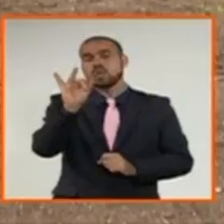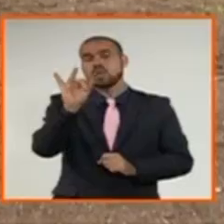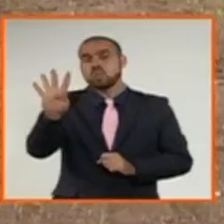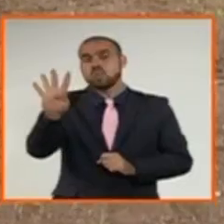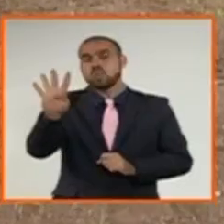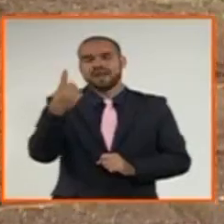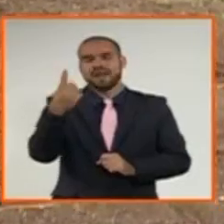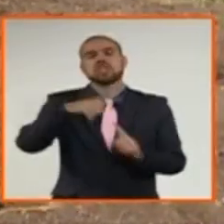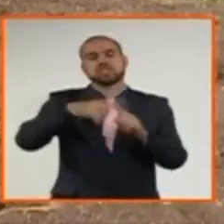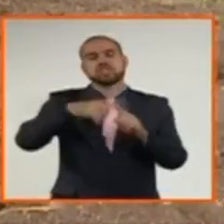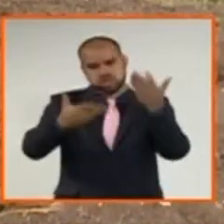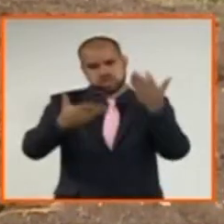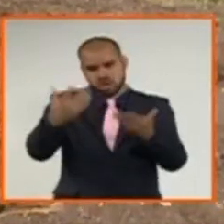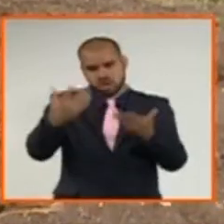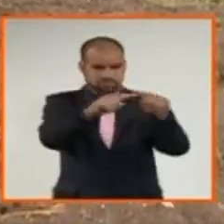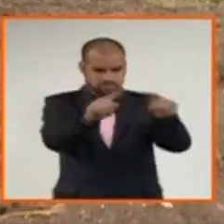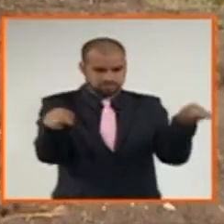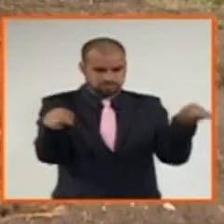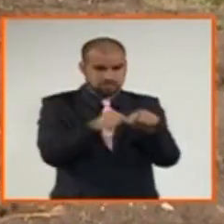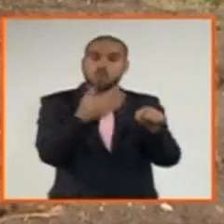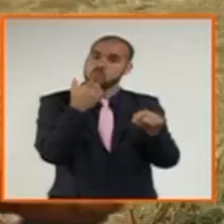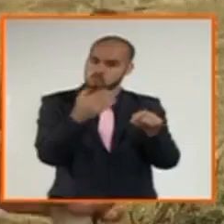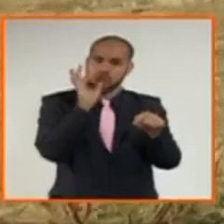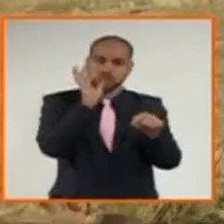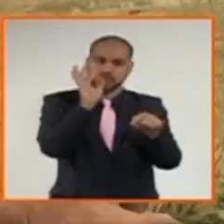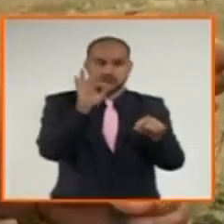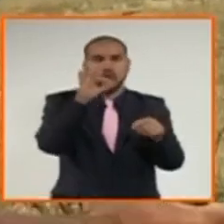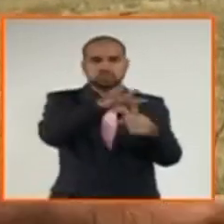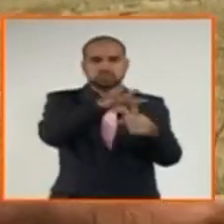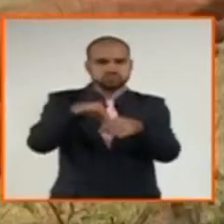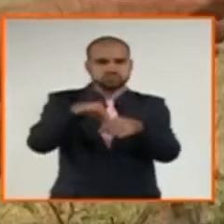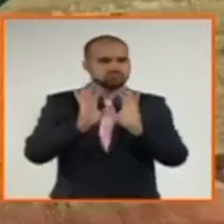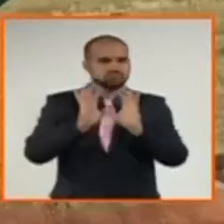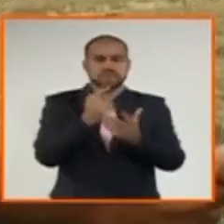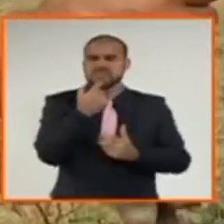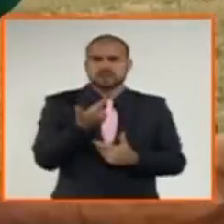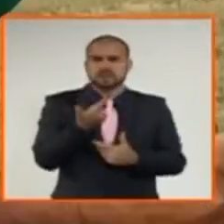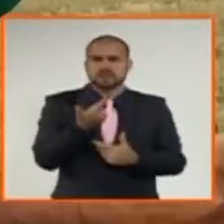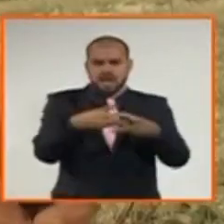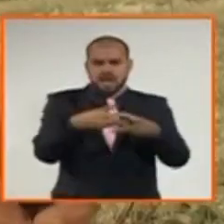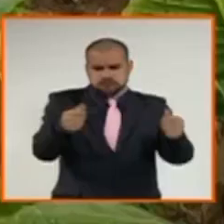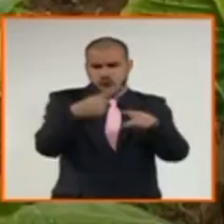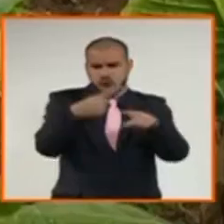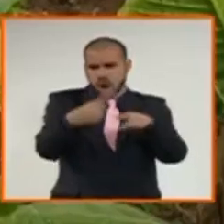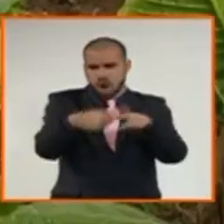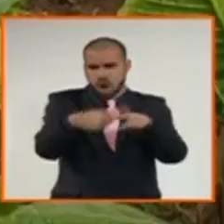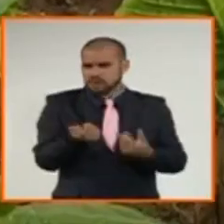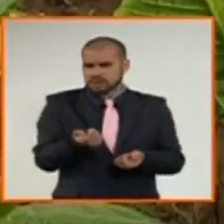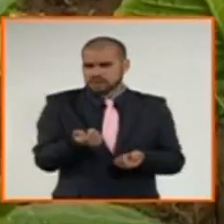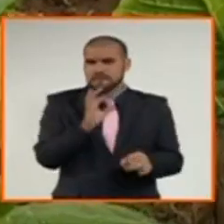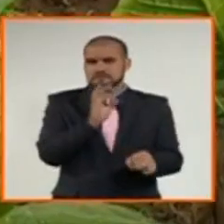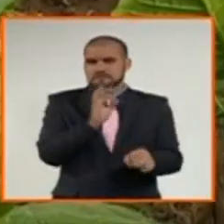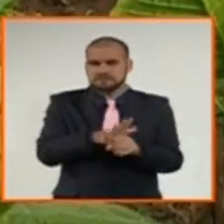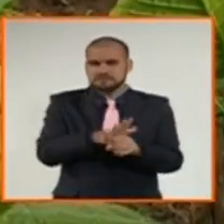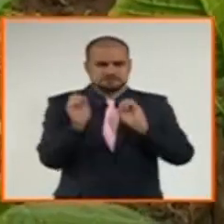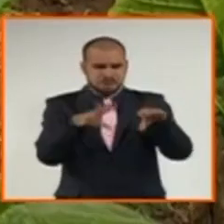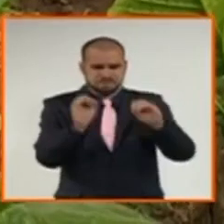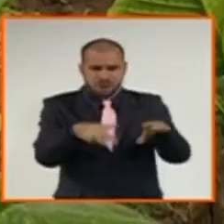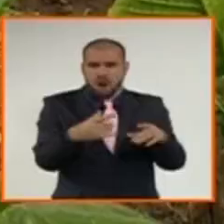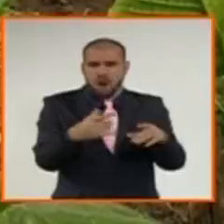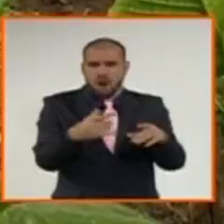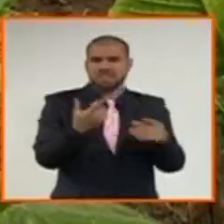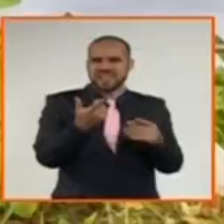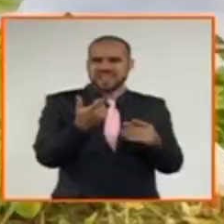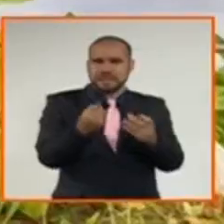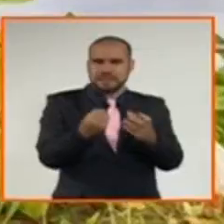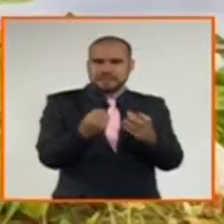cultivo del tabaco. El empleo de abonos orgánicos y verdes como compost a partir de los desechos de cosecha cuenta entre